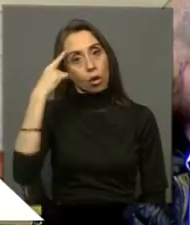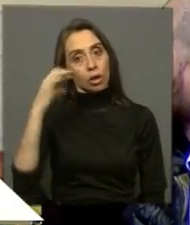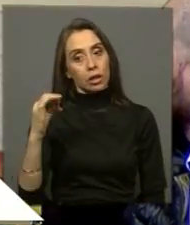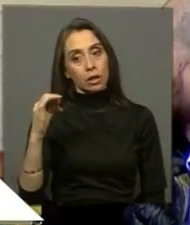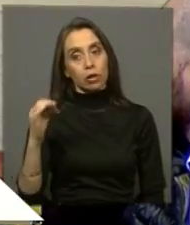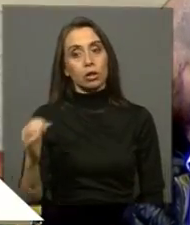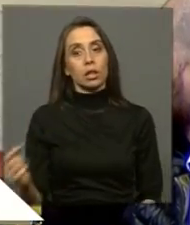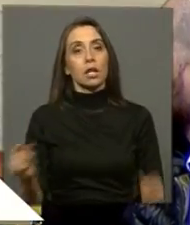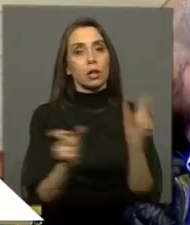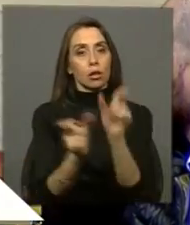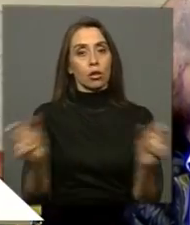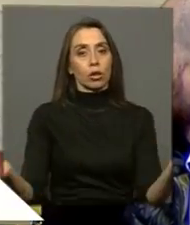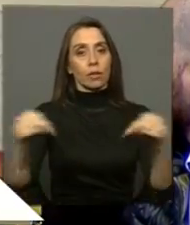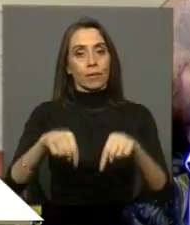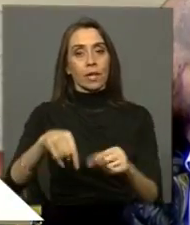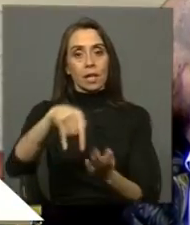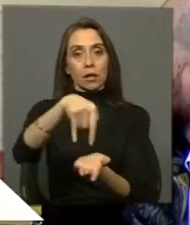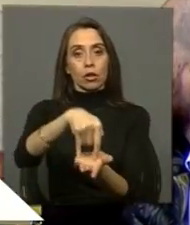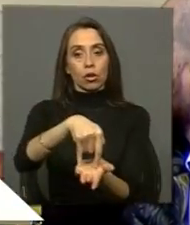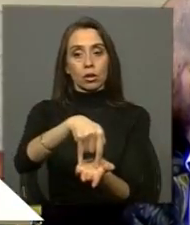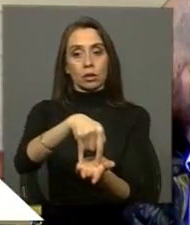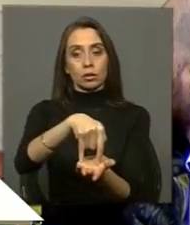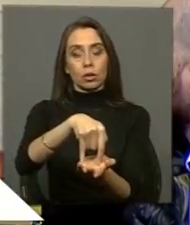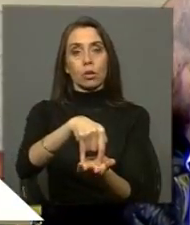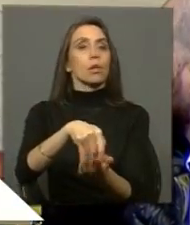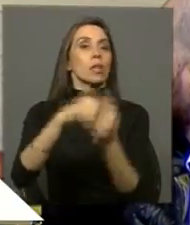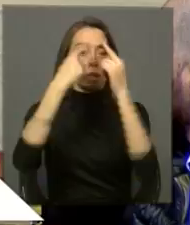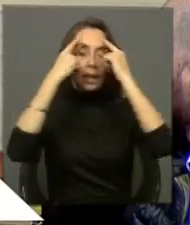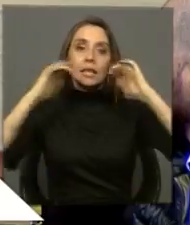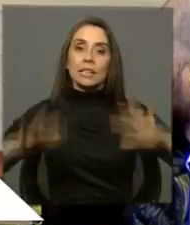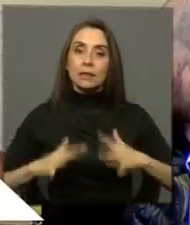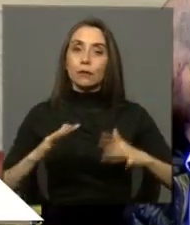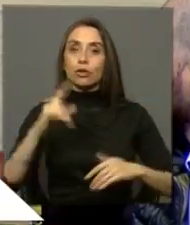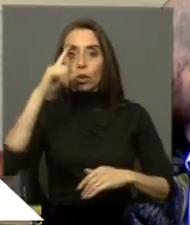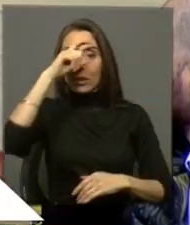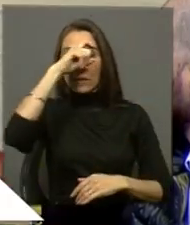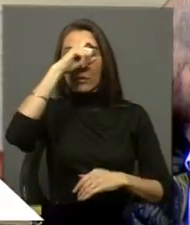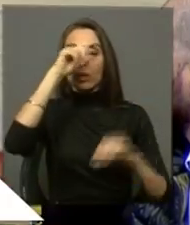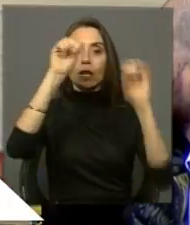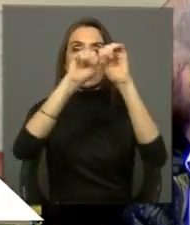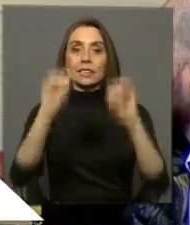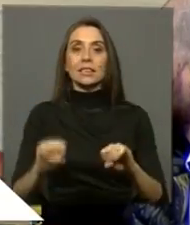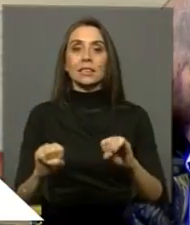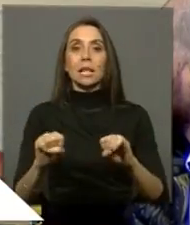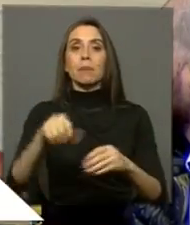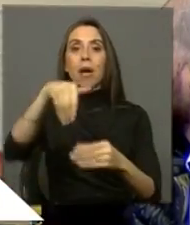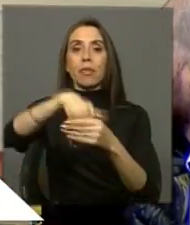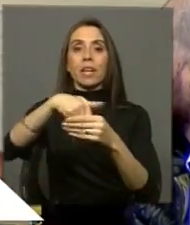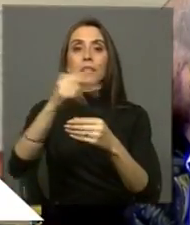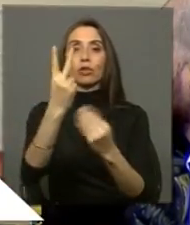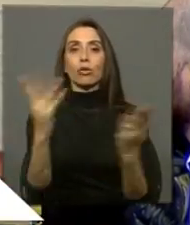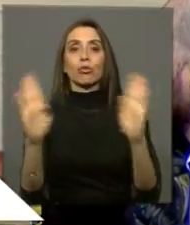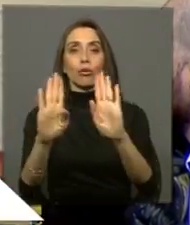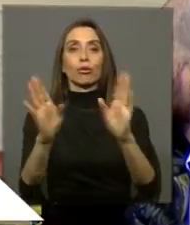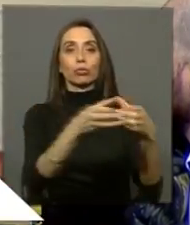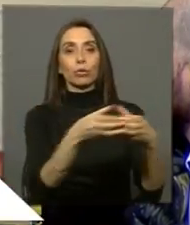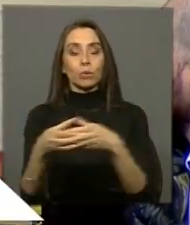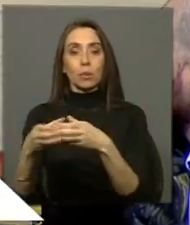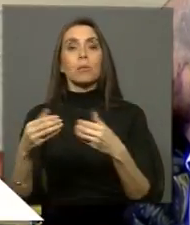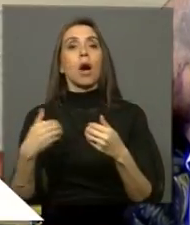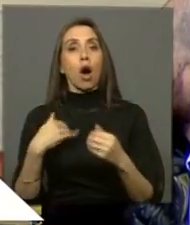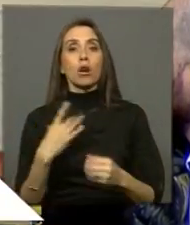llegamos a este Congreso rompiendo con mucho esfuerzo las dificultades del sistema binominal, nos hemos ganado el derecho de caminar